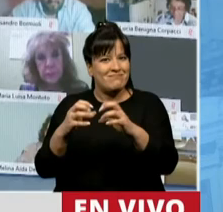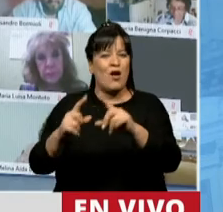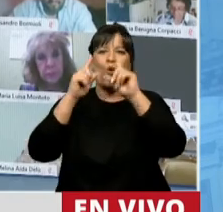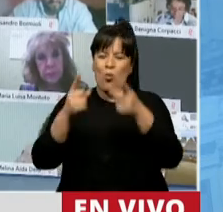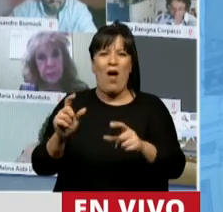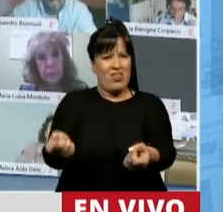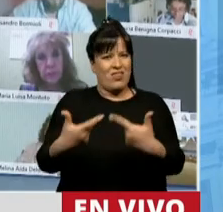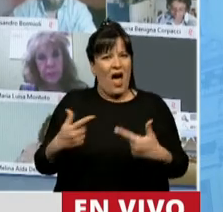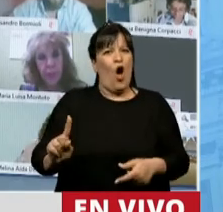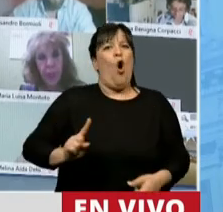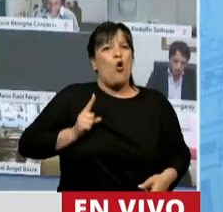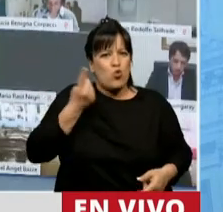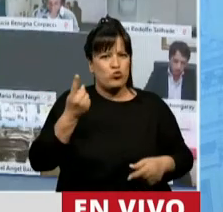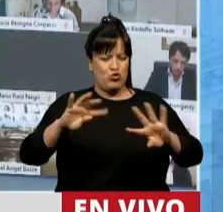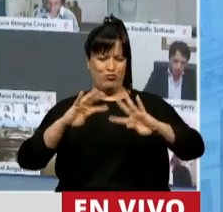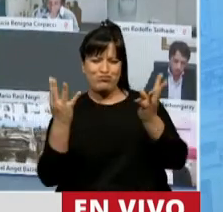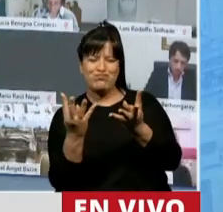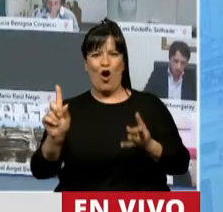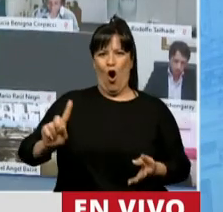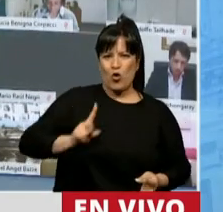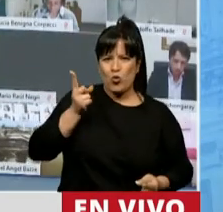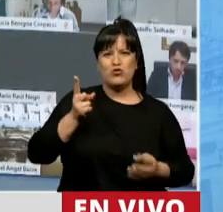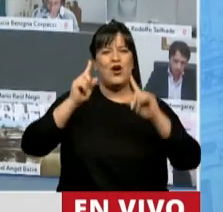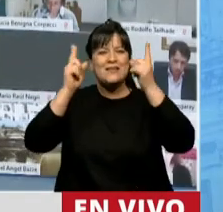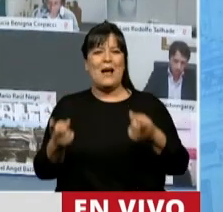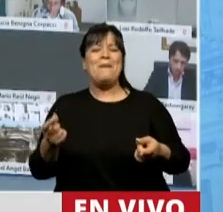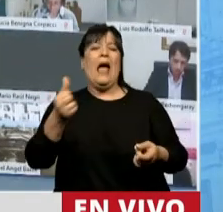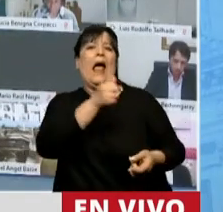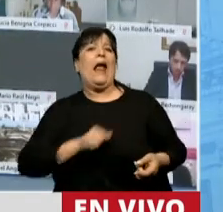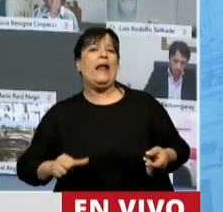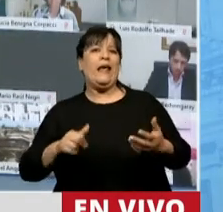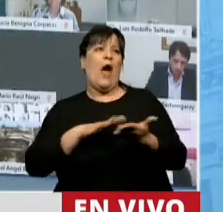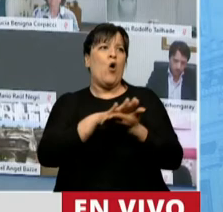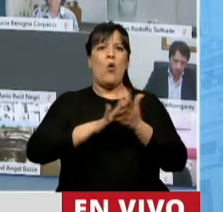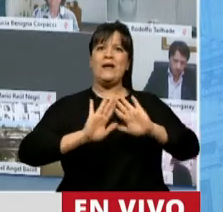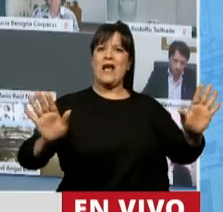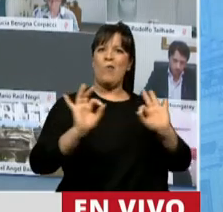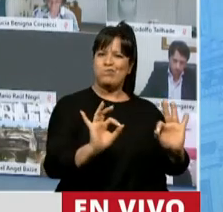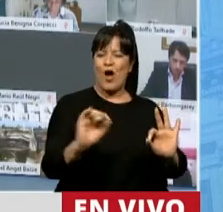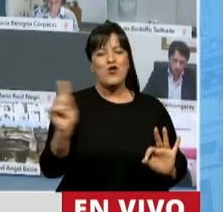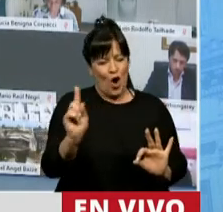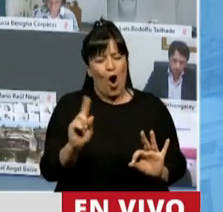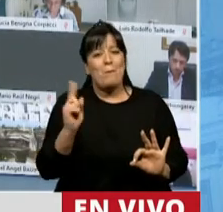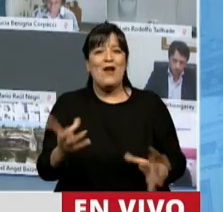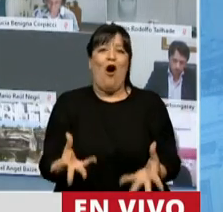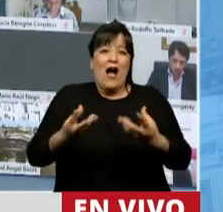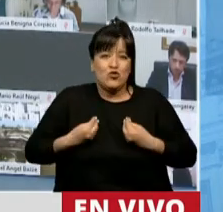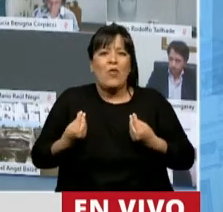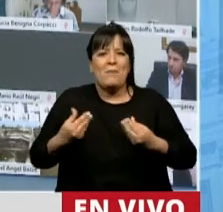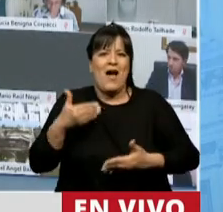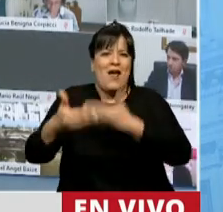enorgullece como cuerpo, que nos sana las heridas, pero que nos ayuda a seguir adelante. Gracias.